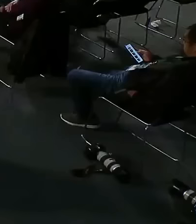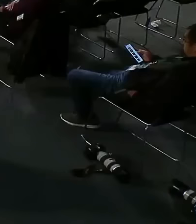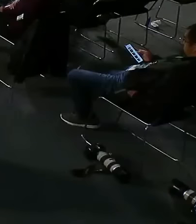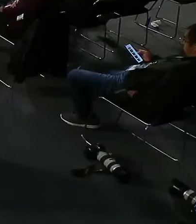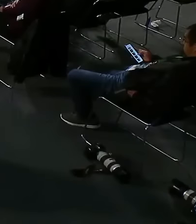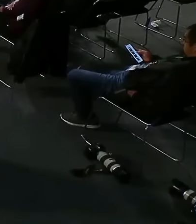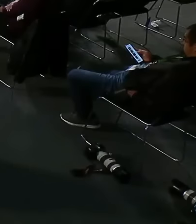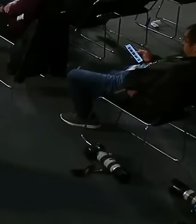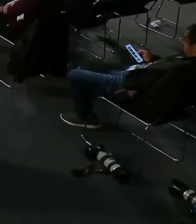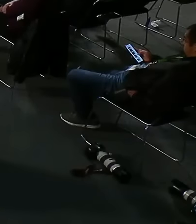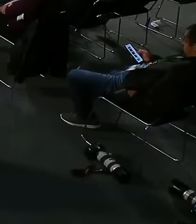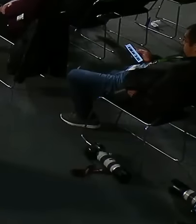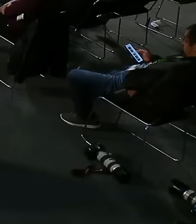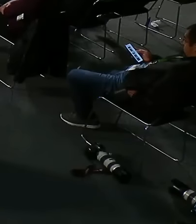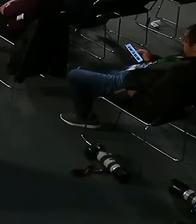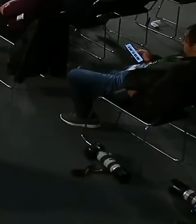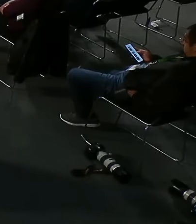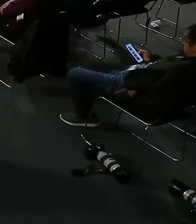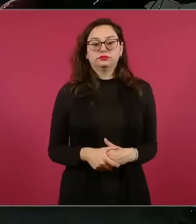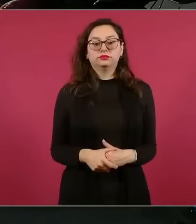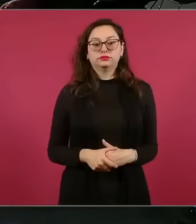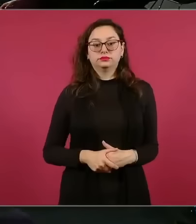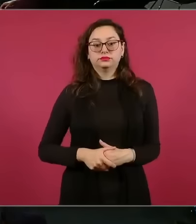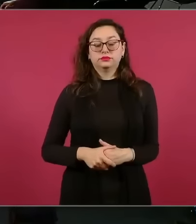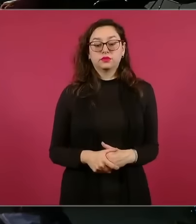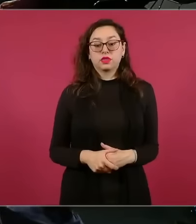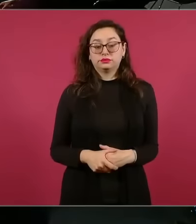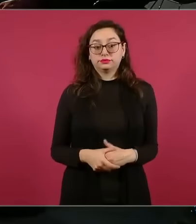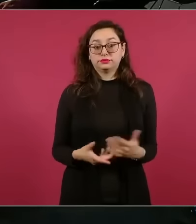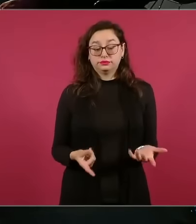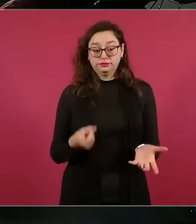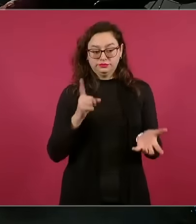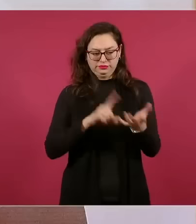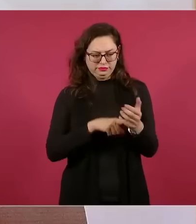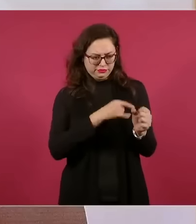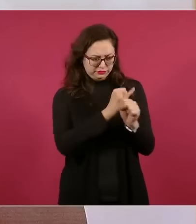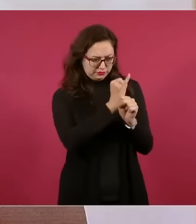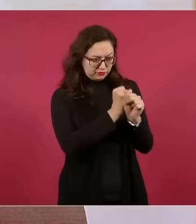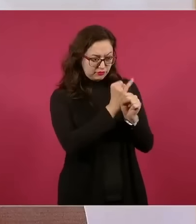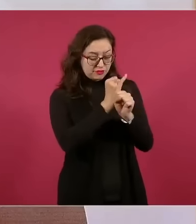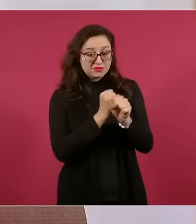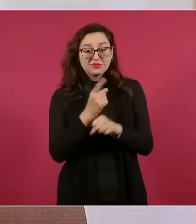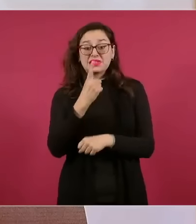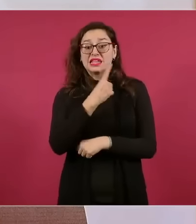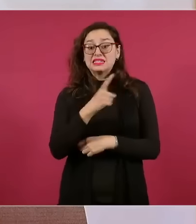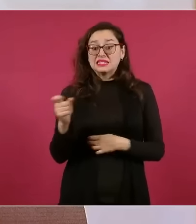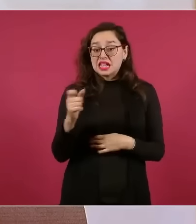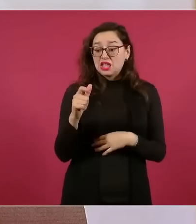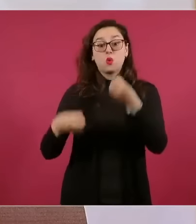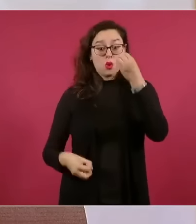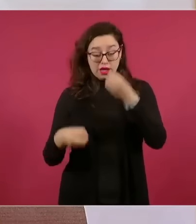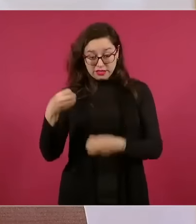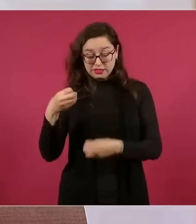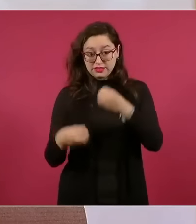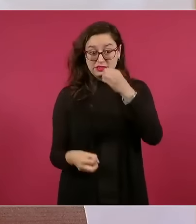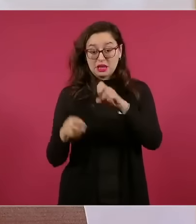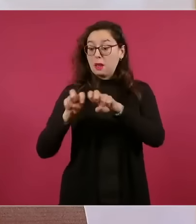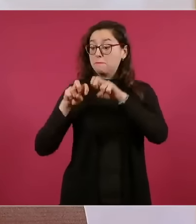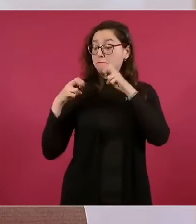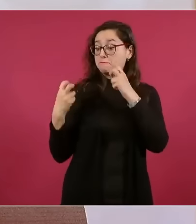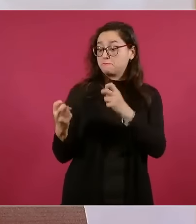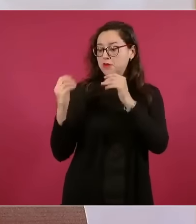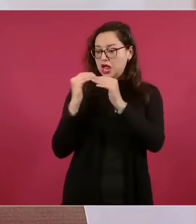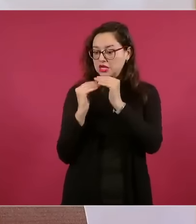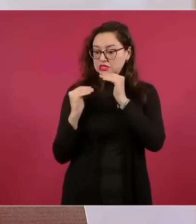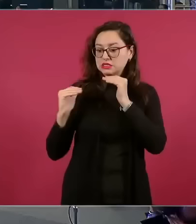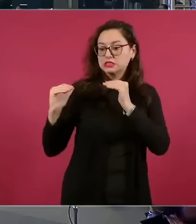la Nación. En el reporte se enlistan los datos de 112 jueces y magistrados que habrían utilizado